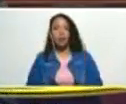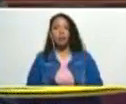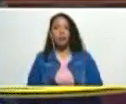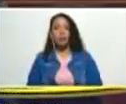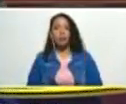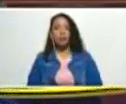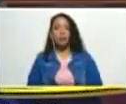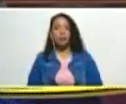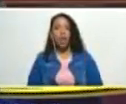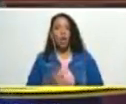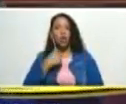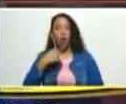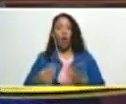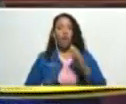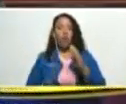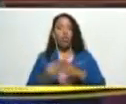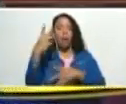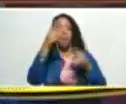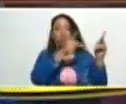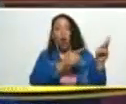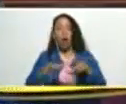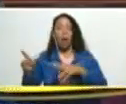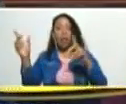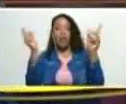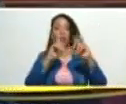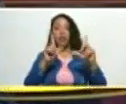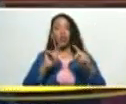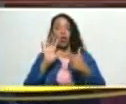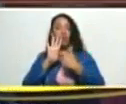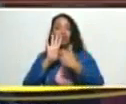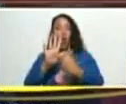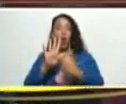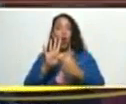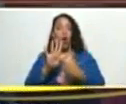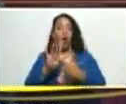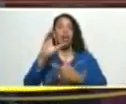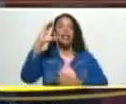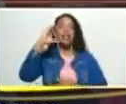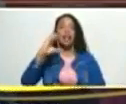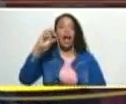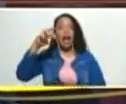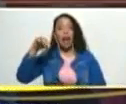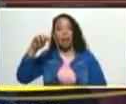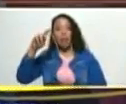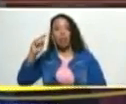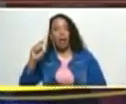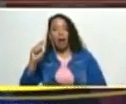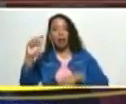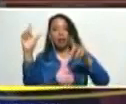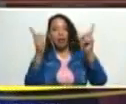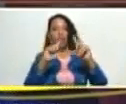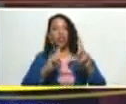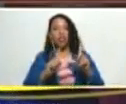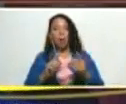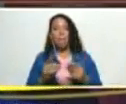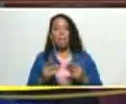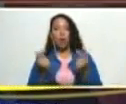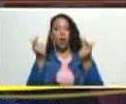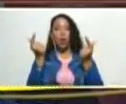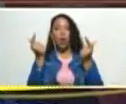yo fundé un programa de televisión que transmitía por CMT un canal de televisión que desapareció